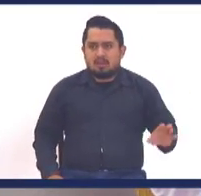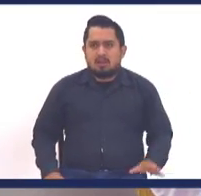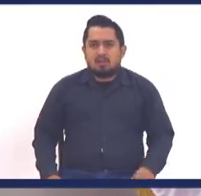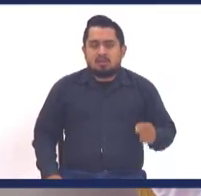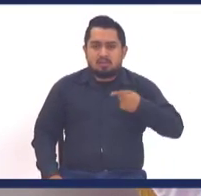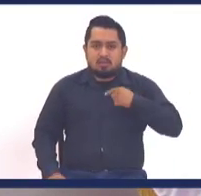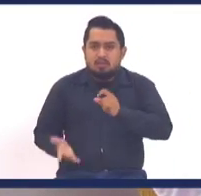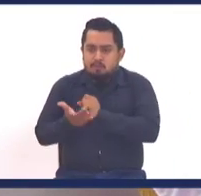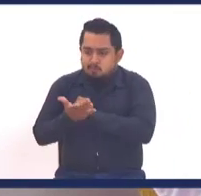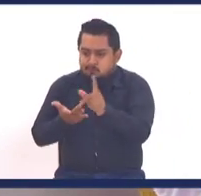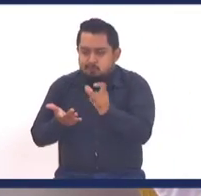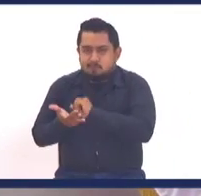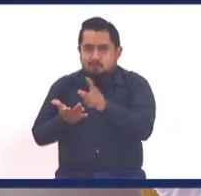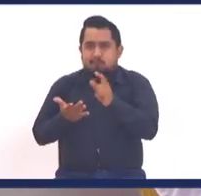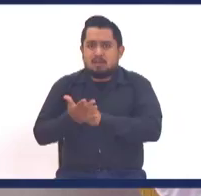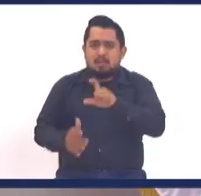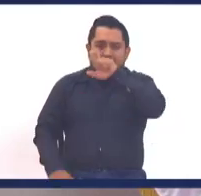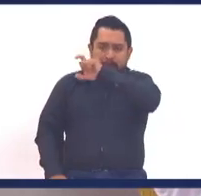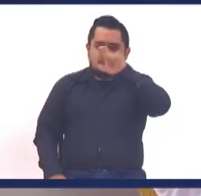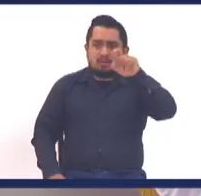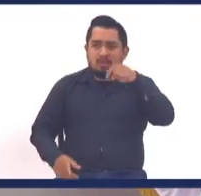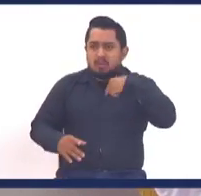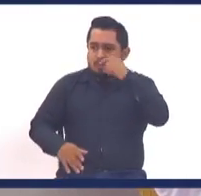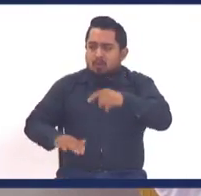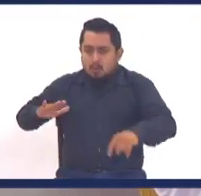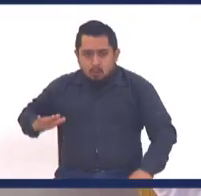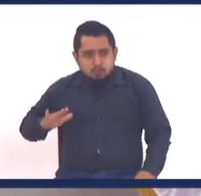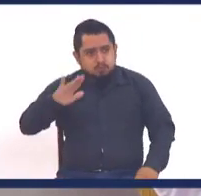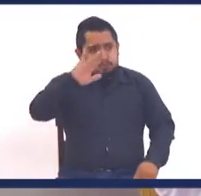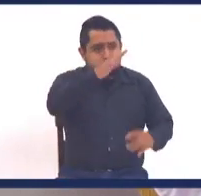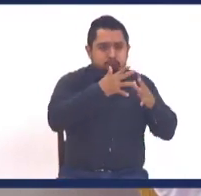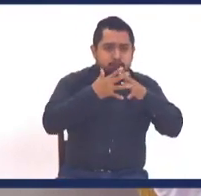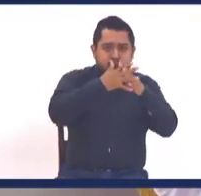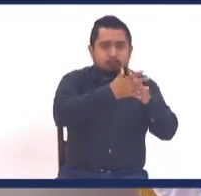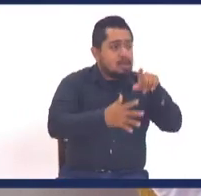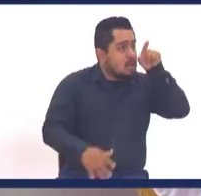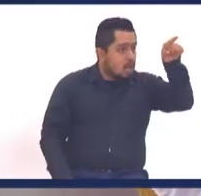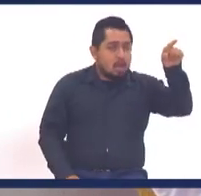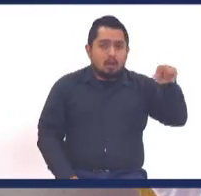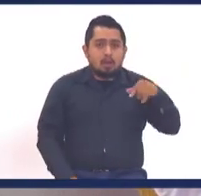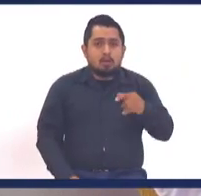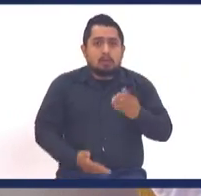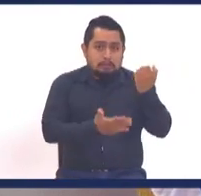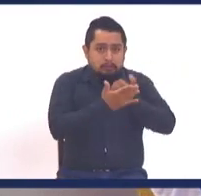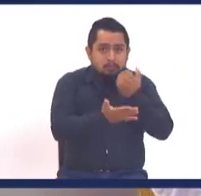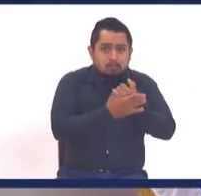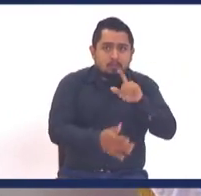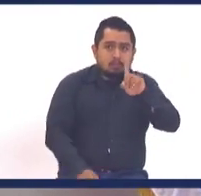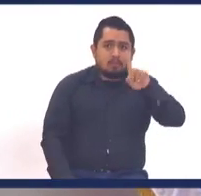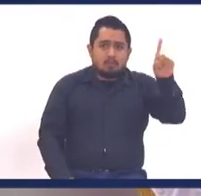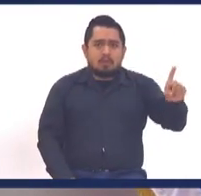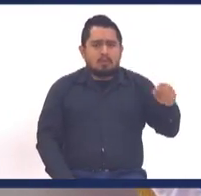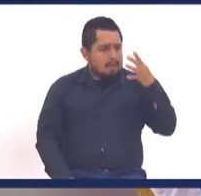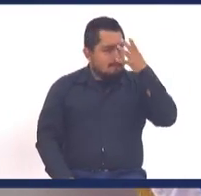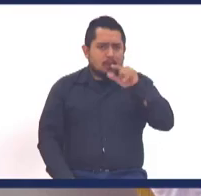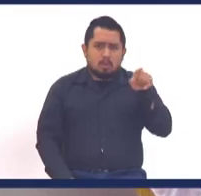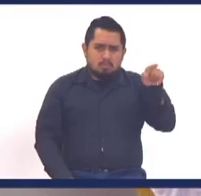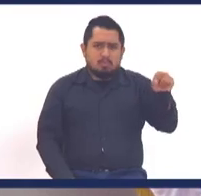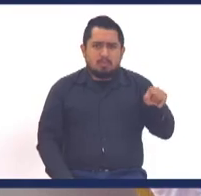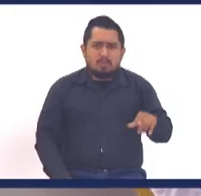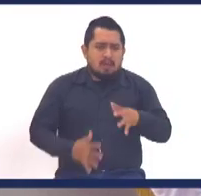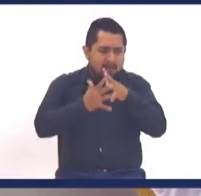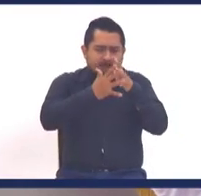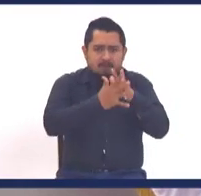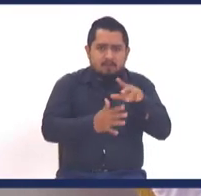yo salía del colegio, e inmediatamente, una semana más tarde, iba para Estados Unidos, a la casa de algún misionero, casi siempre fueron los misioneros, maravillosos en